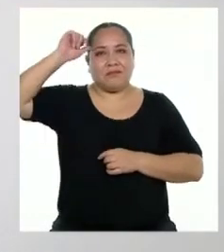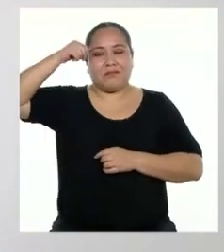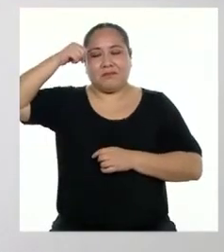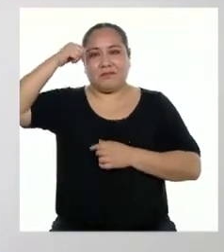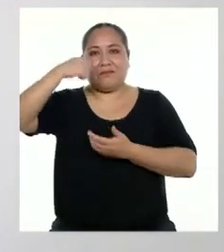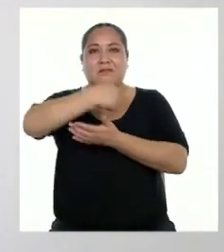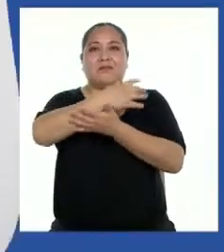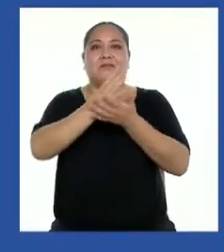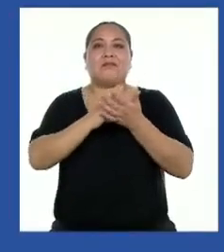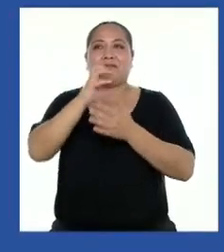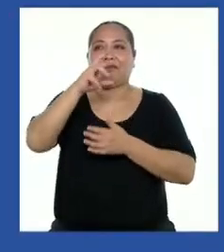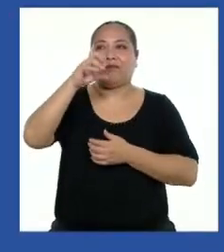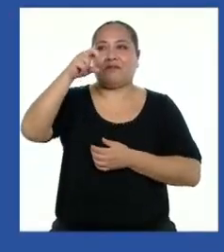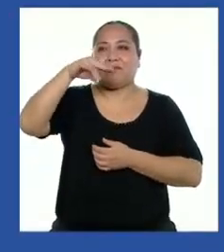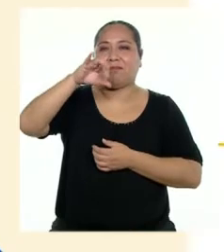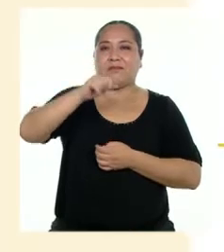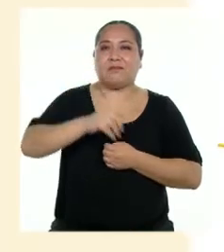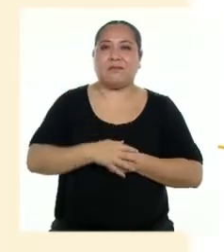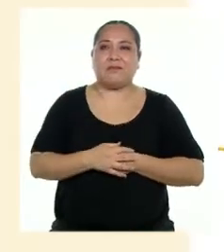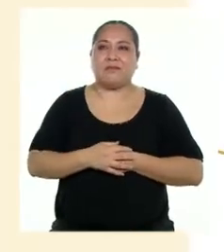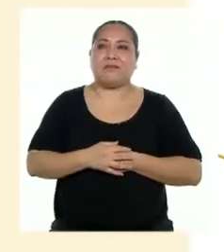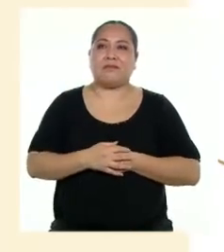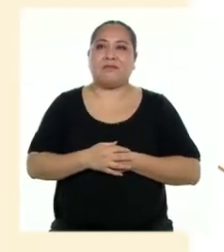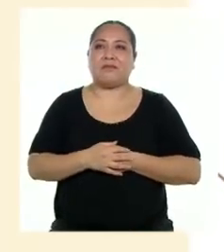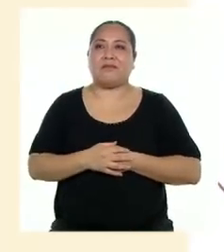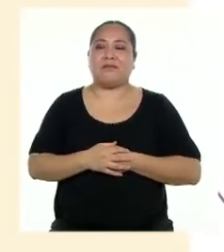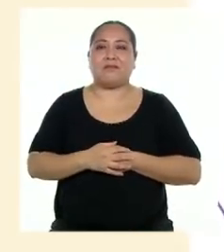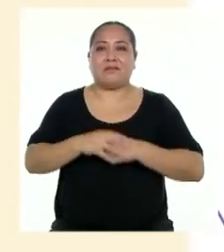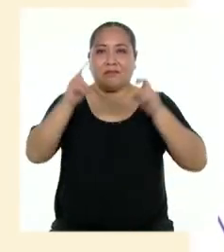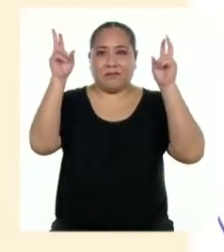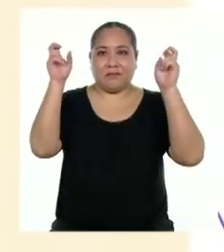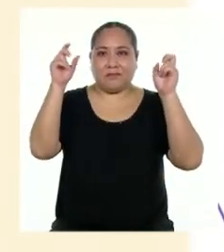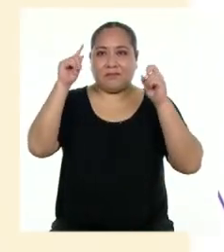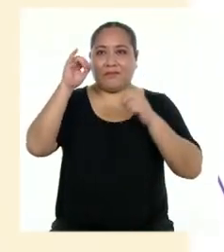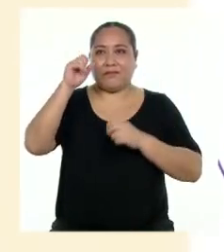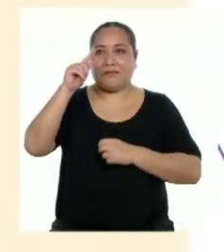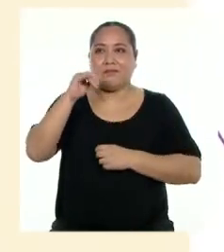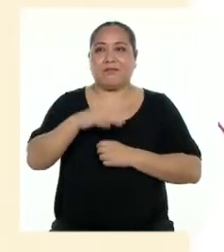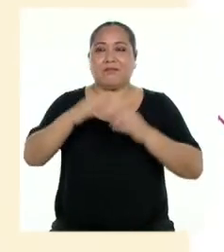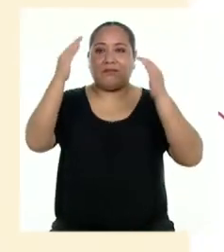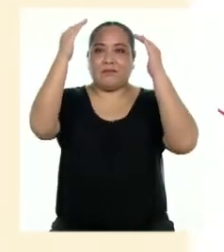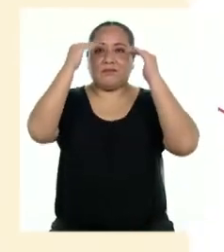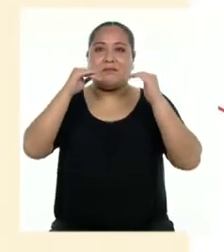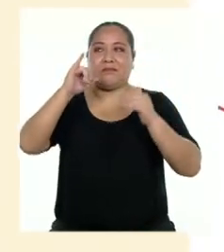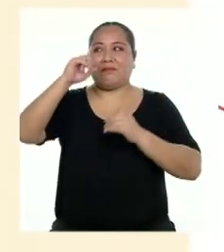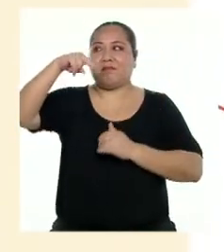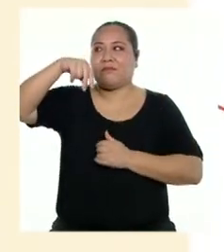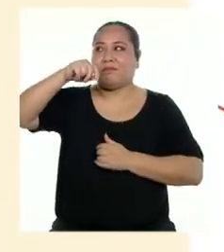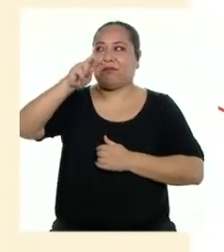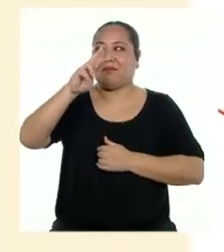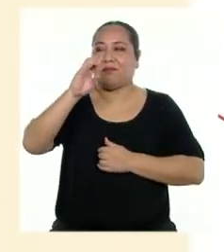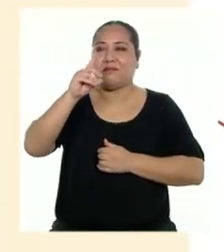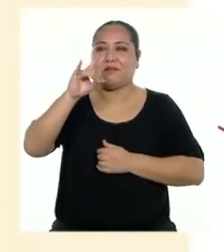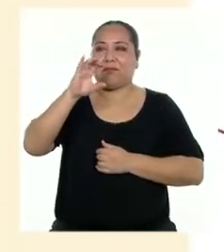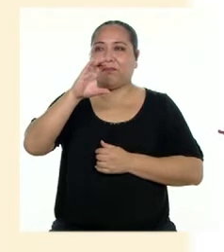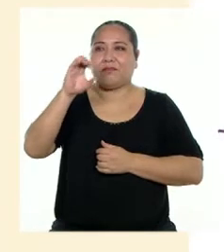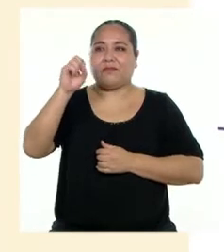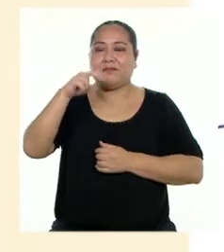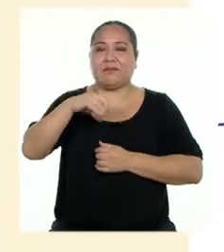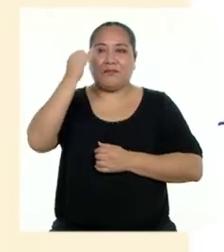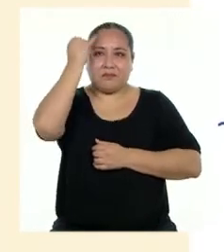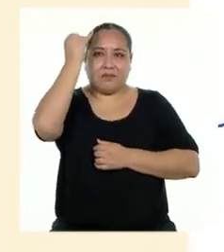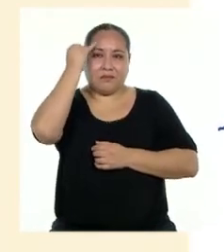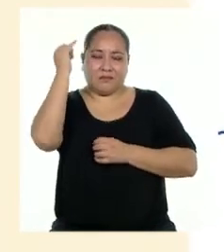sus partes, ¿no? Tenemos el título, luego la introducción con algunas ideas